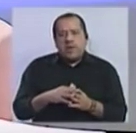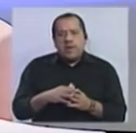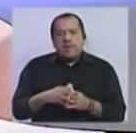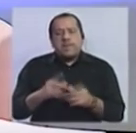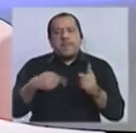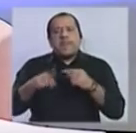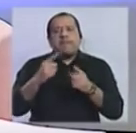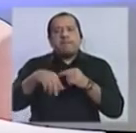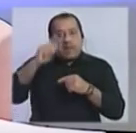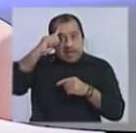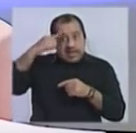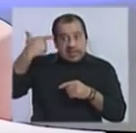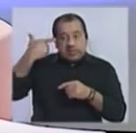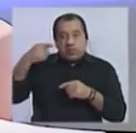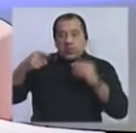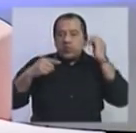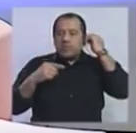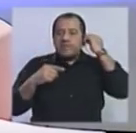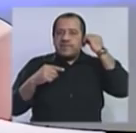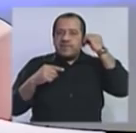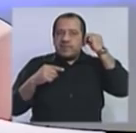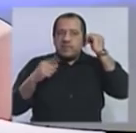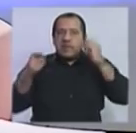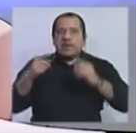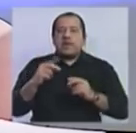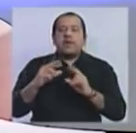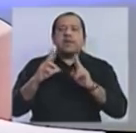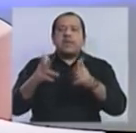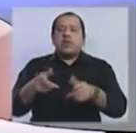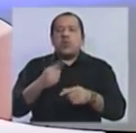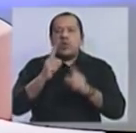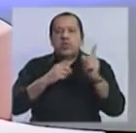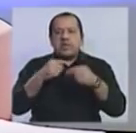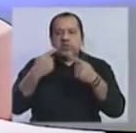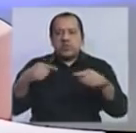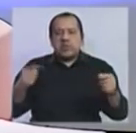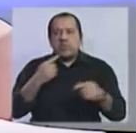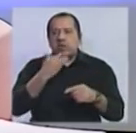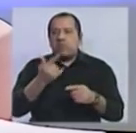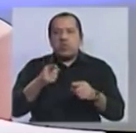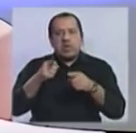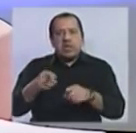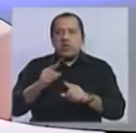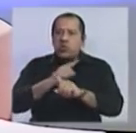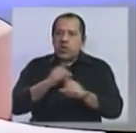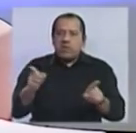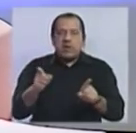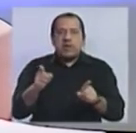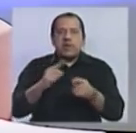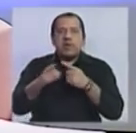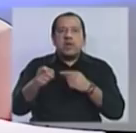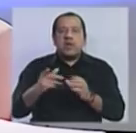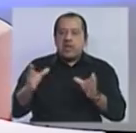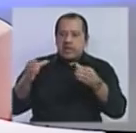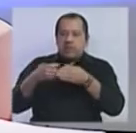candidato a la calle POU en las últimas horas ha dicho algunas cosas, por ejemplo, que no iba a nombrar a nadie de su equipo